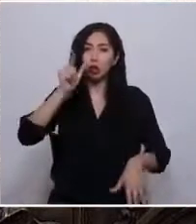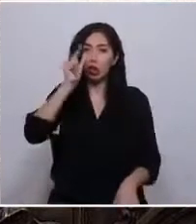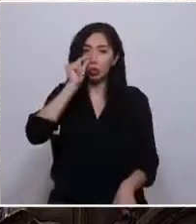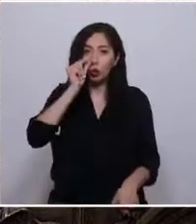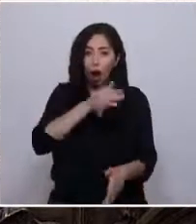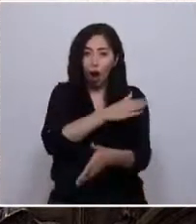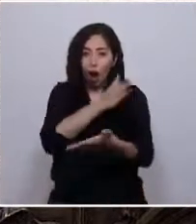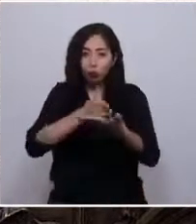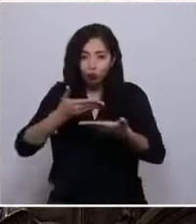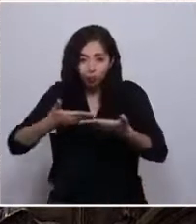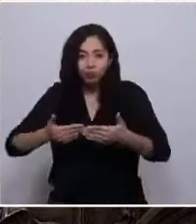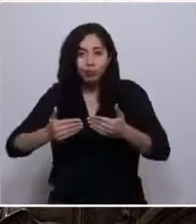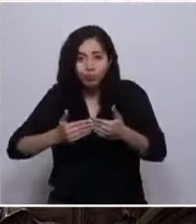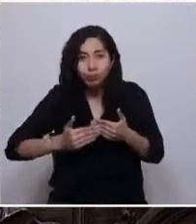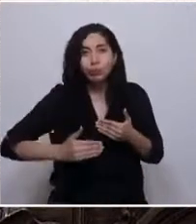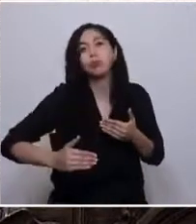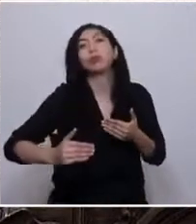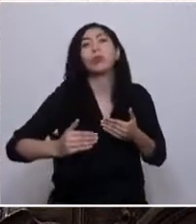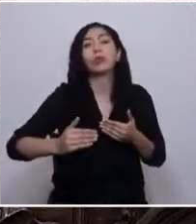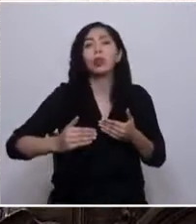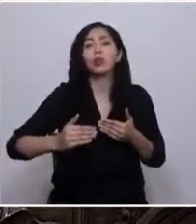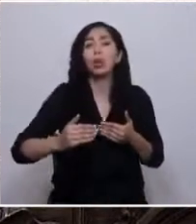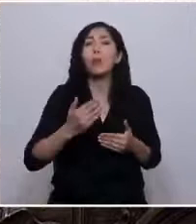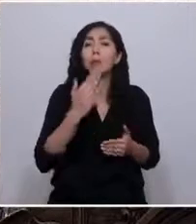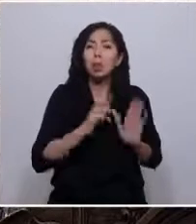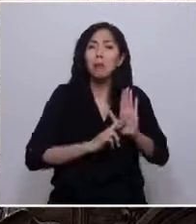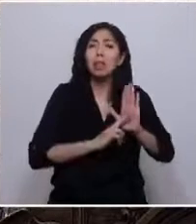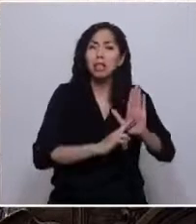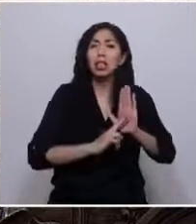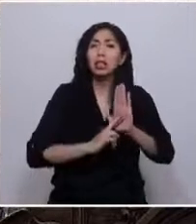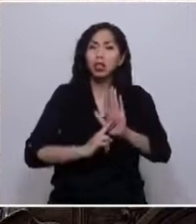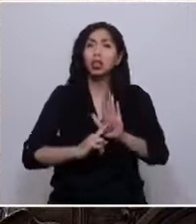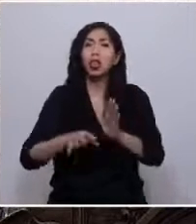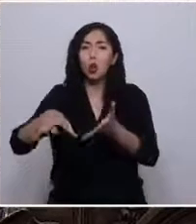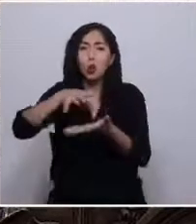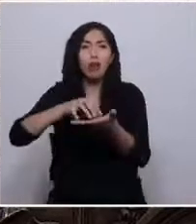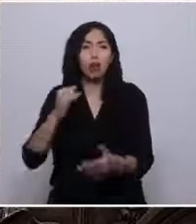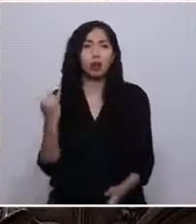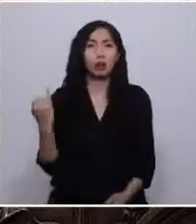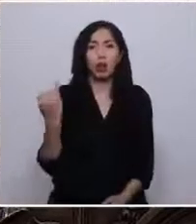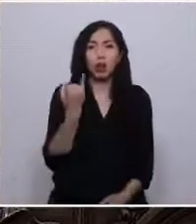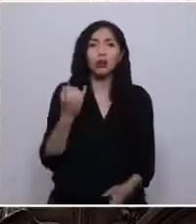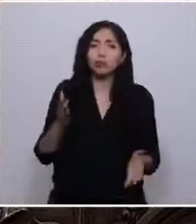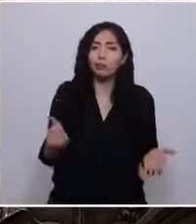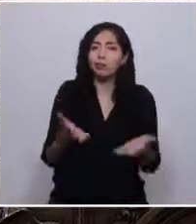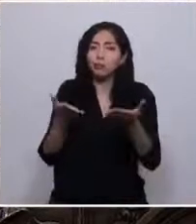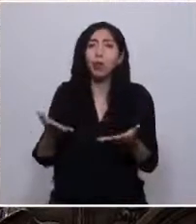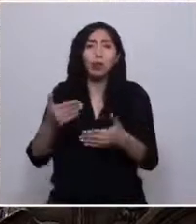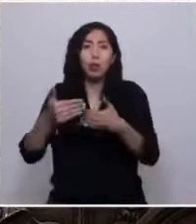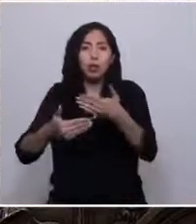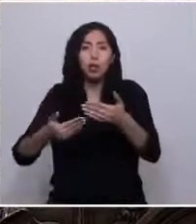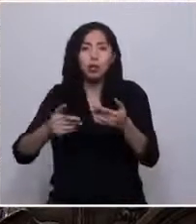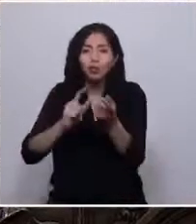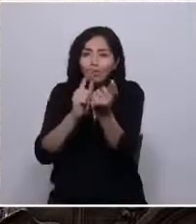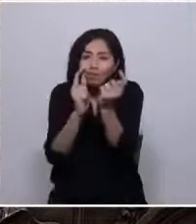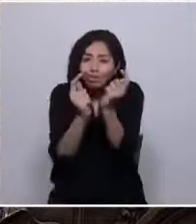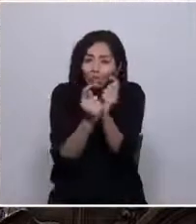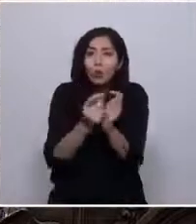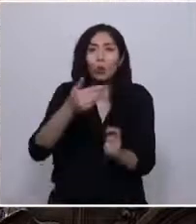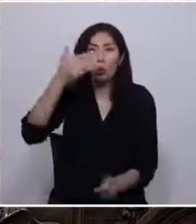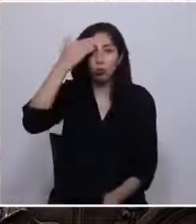la capacidad de autorrepresentación de los pueblos para empujar procesos de transformación verdaderamente populares y democráticos.